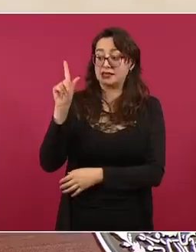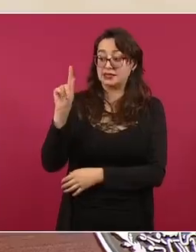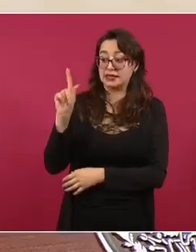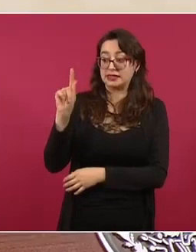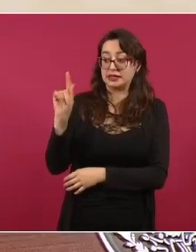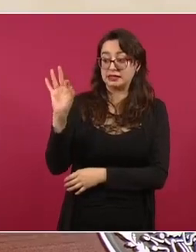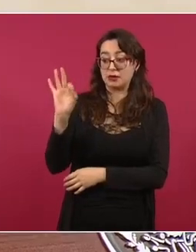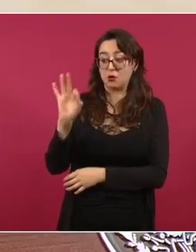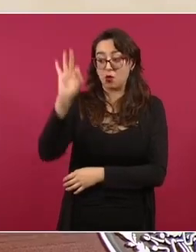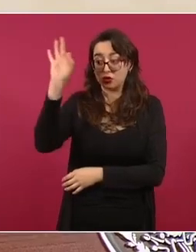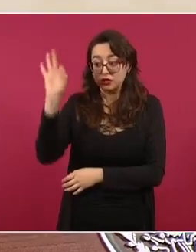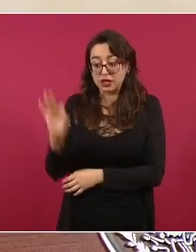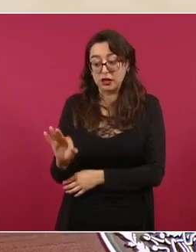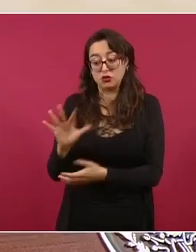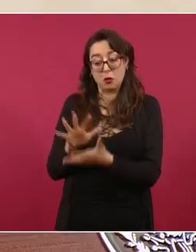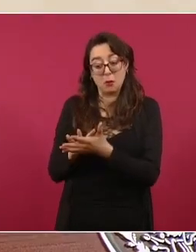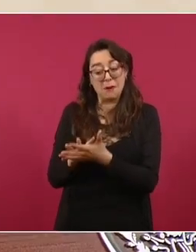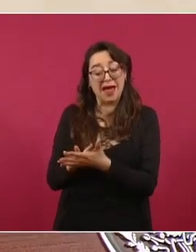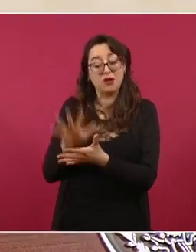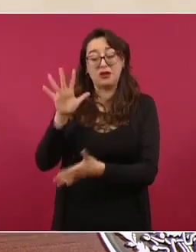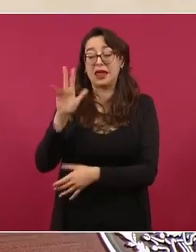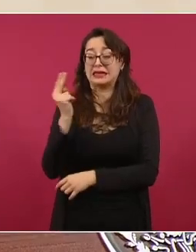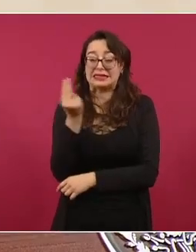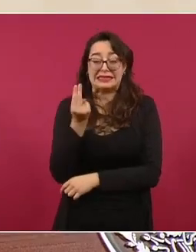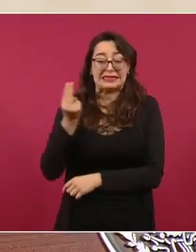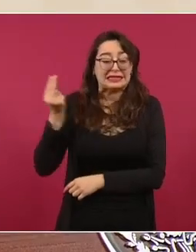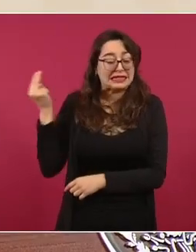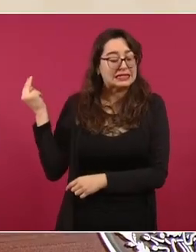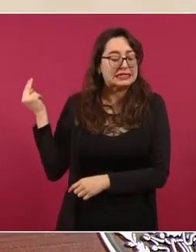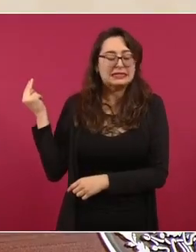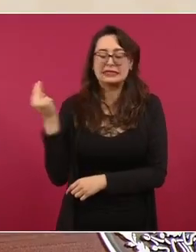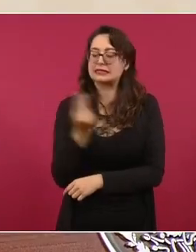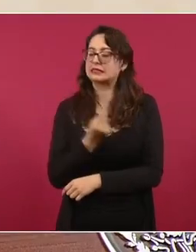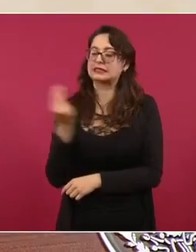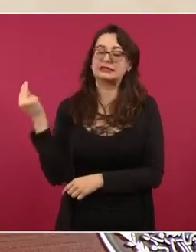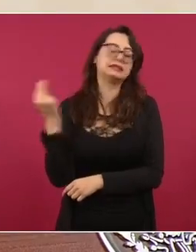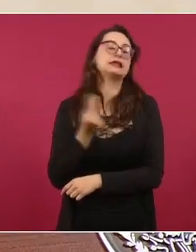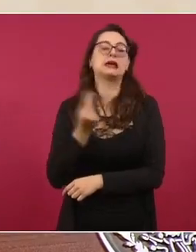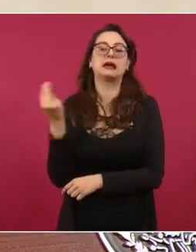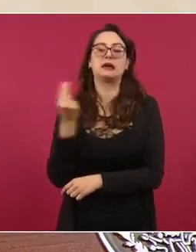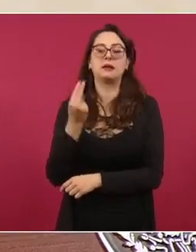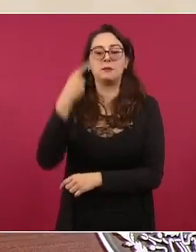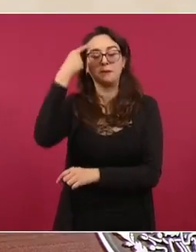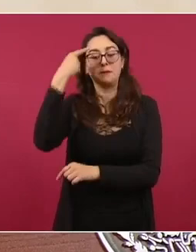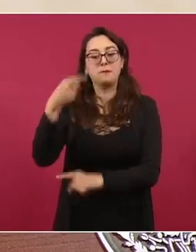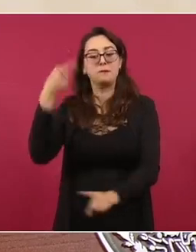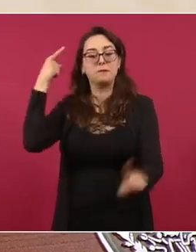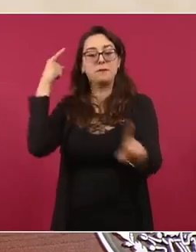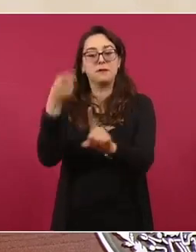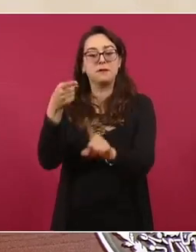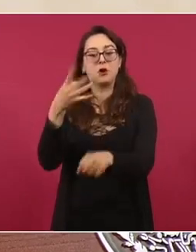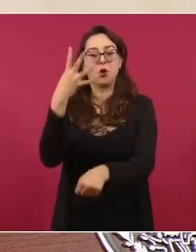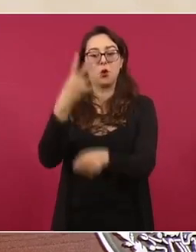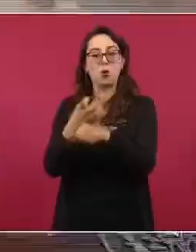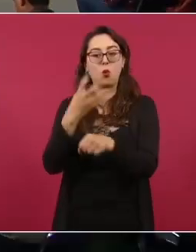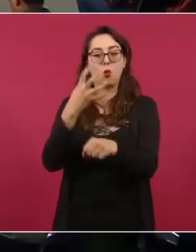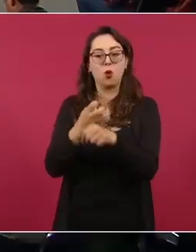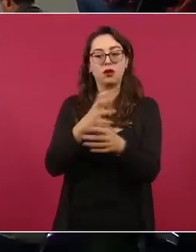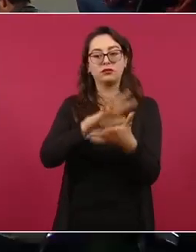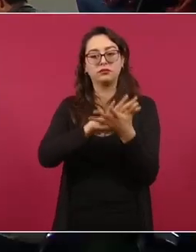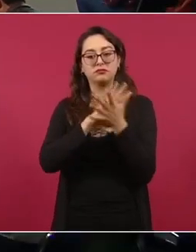a nuestra Cuarta Transformación.